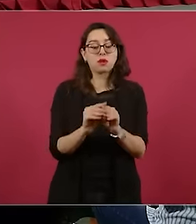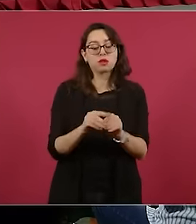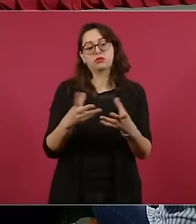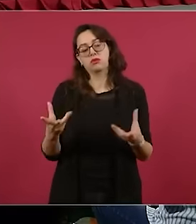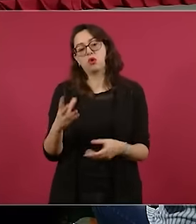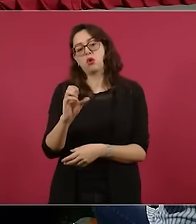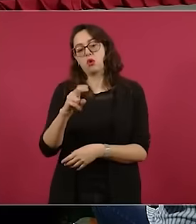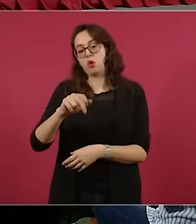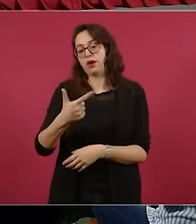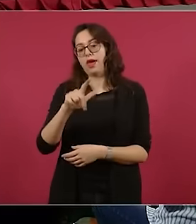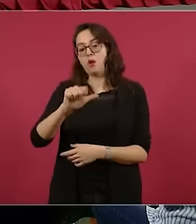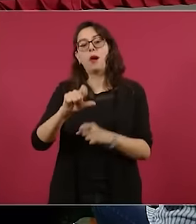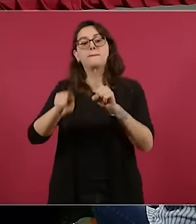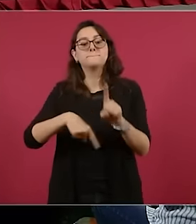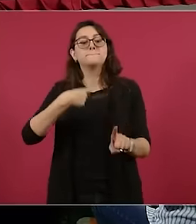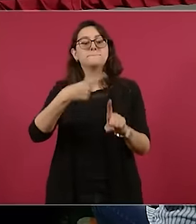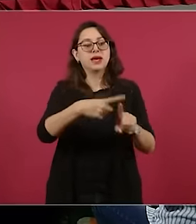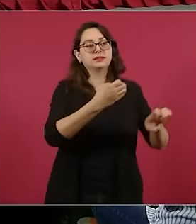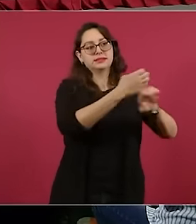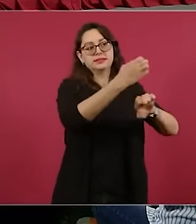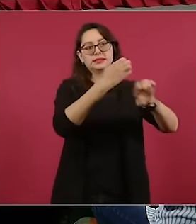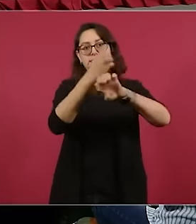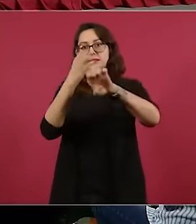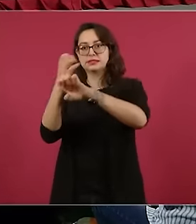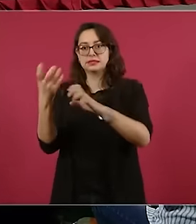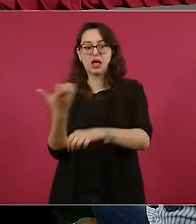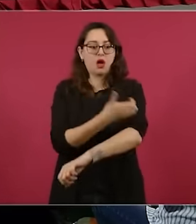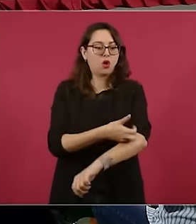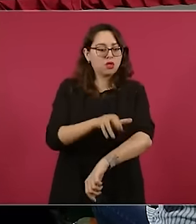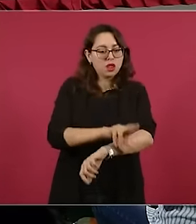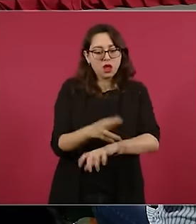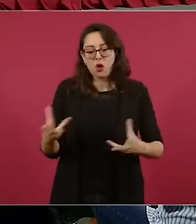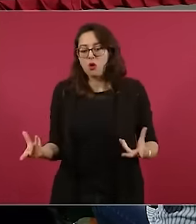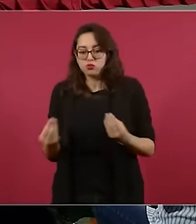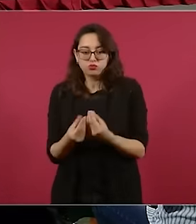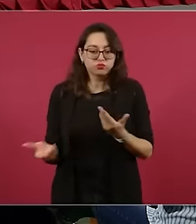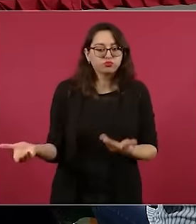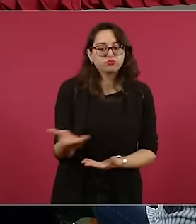estatales, municipales y el compañero